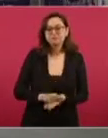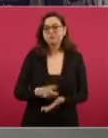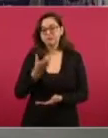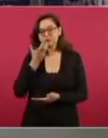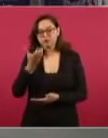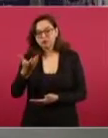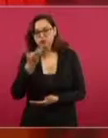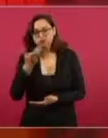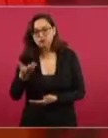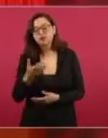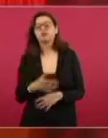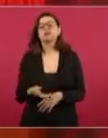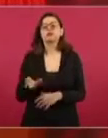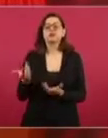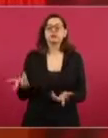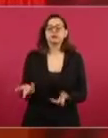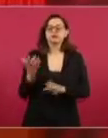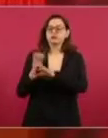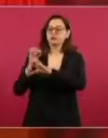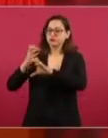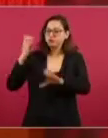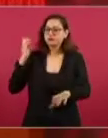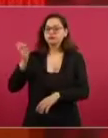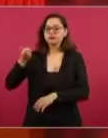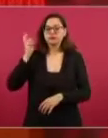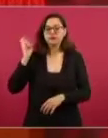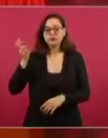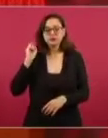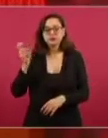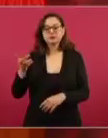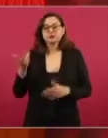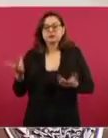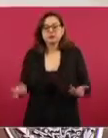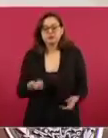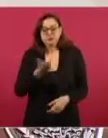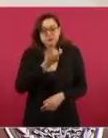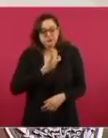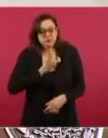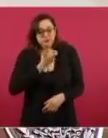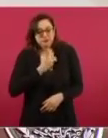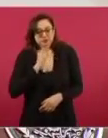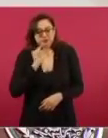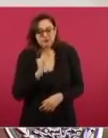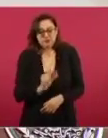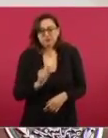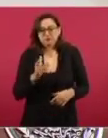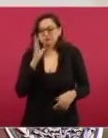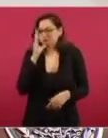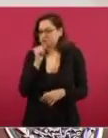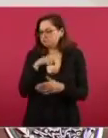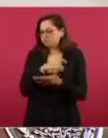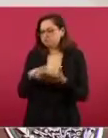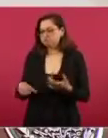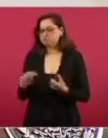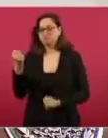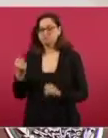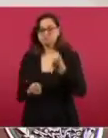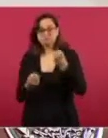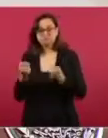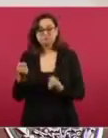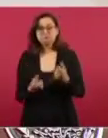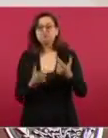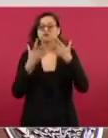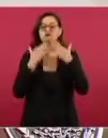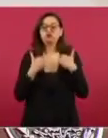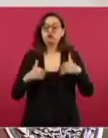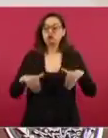circular en camión a grandes distancias porque su sueldo no es suficiente para adquirir un auto, tampoco tienen casa